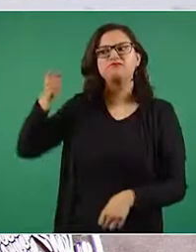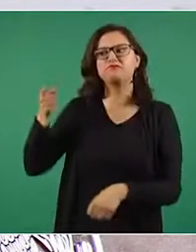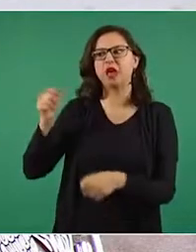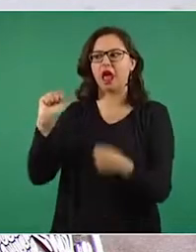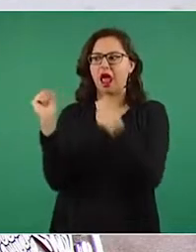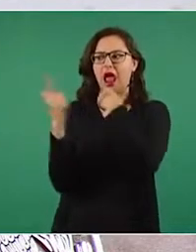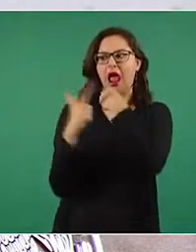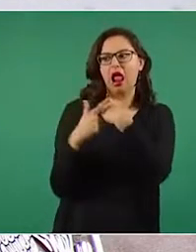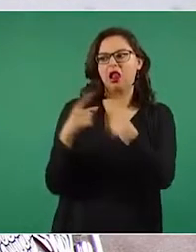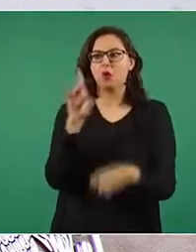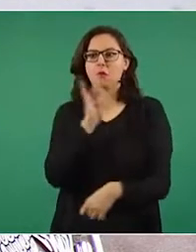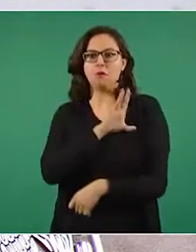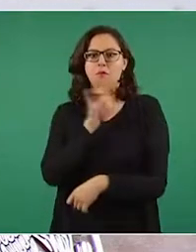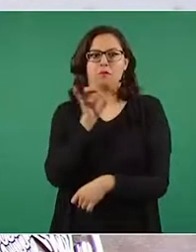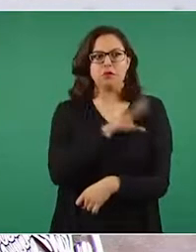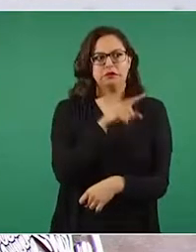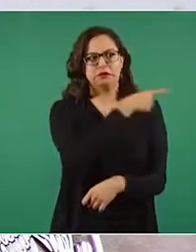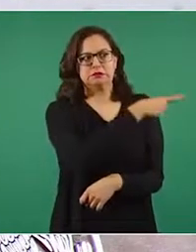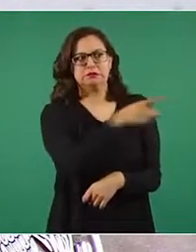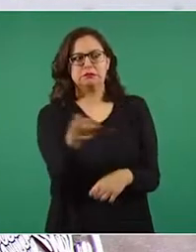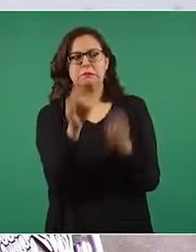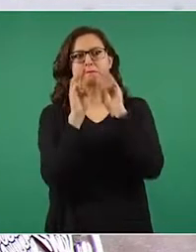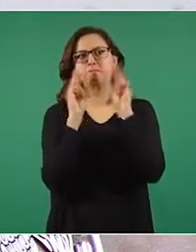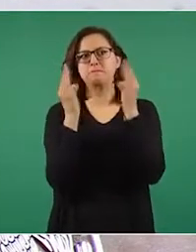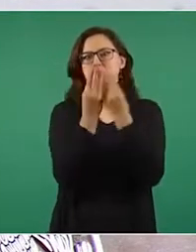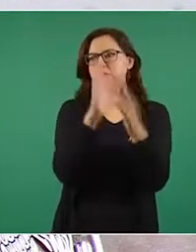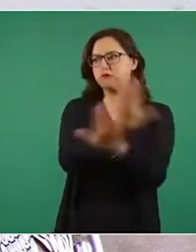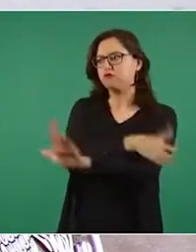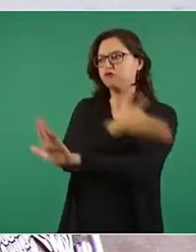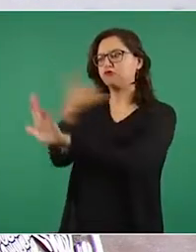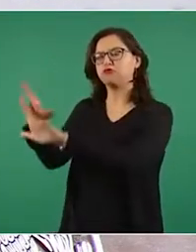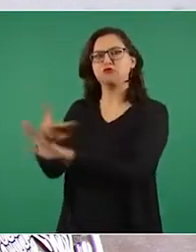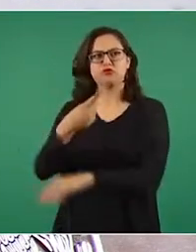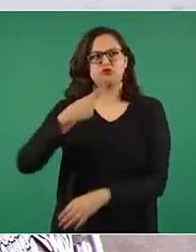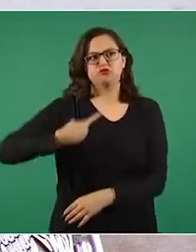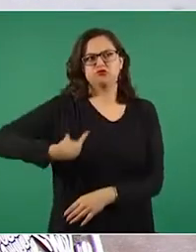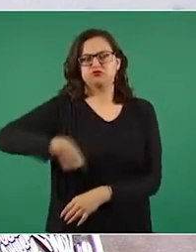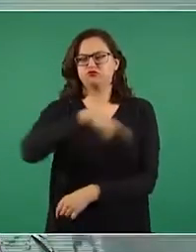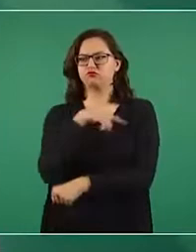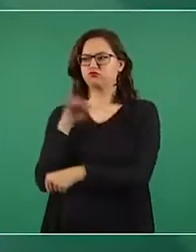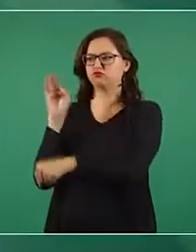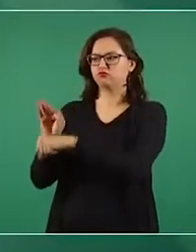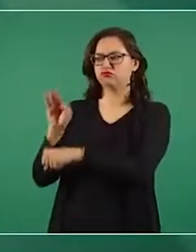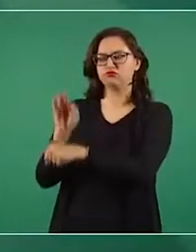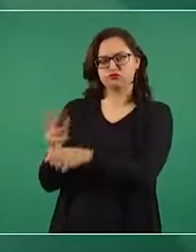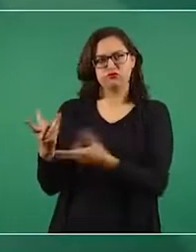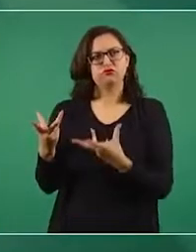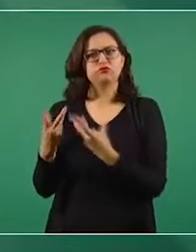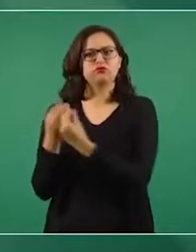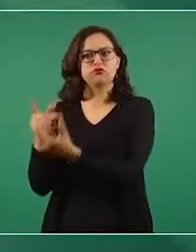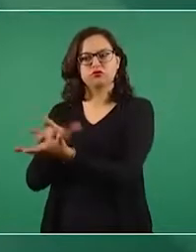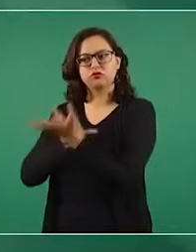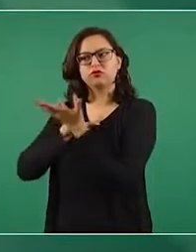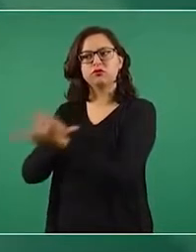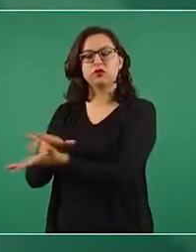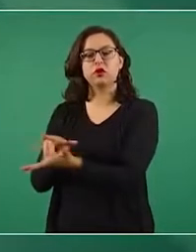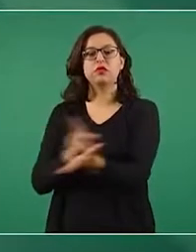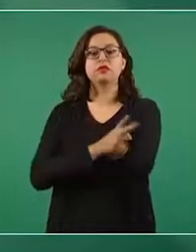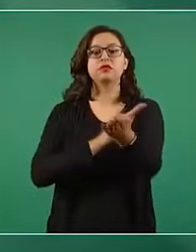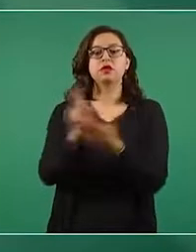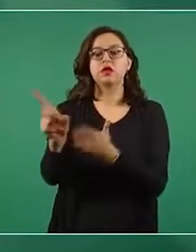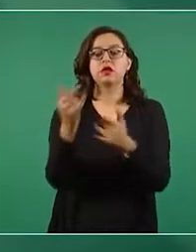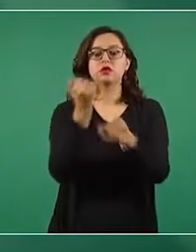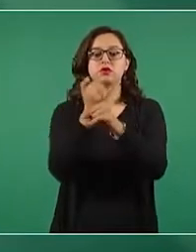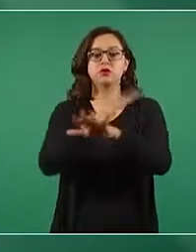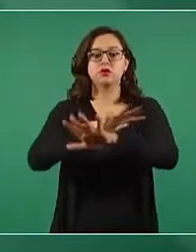intimidación. El gobierno de México está comprometido con la libertad y el derecho a la información. Ya no hay